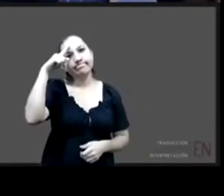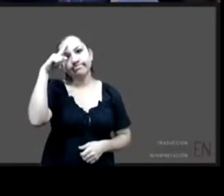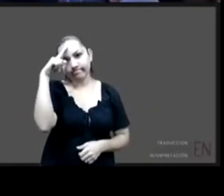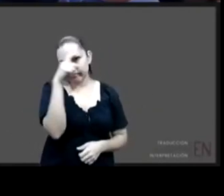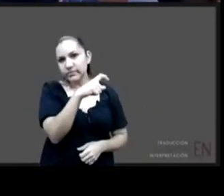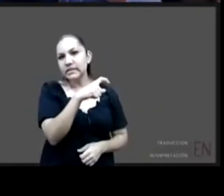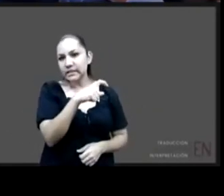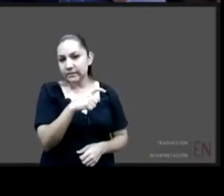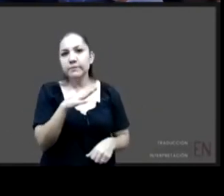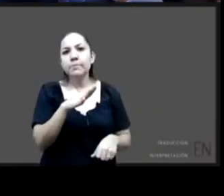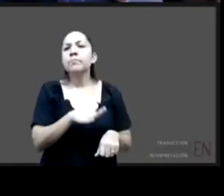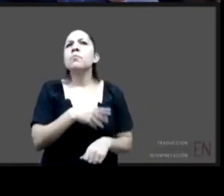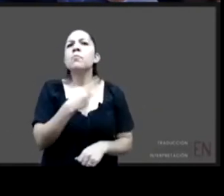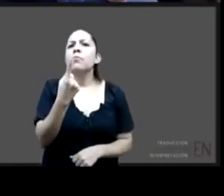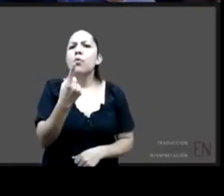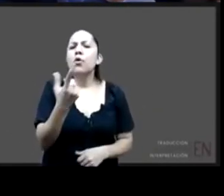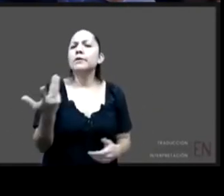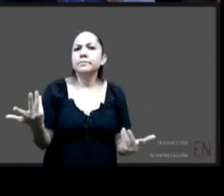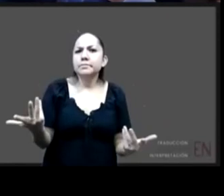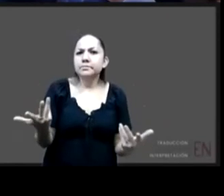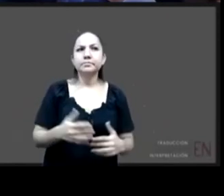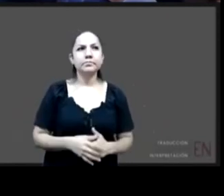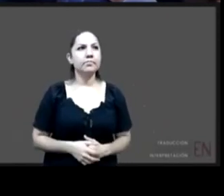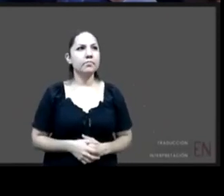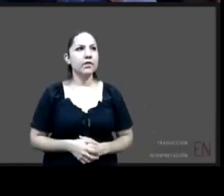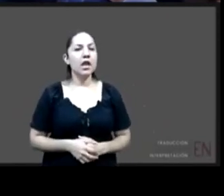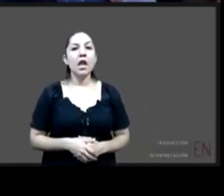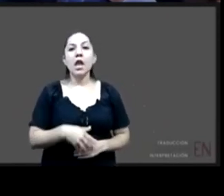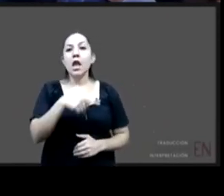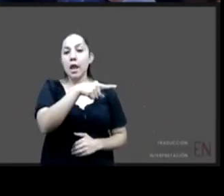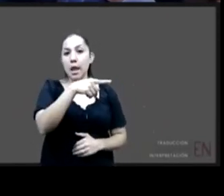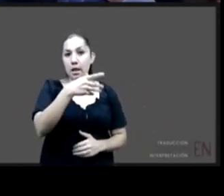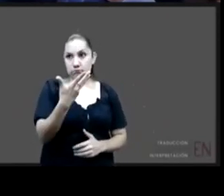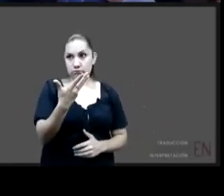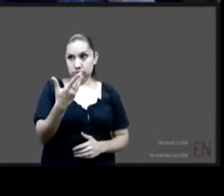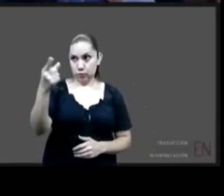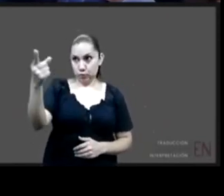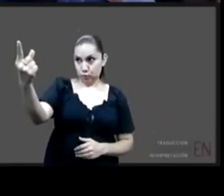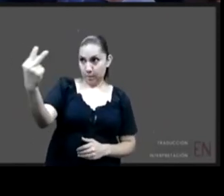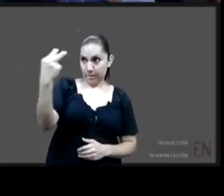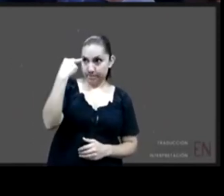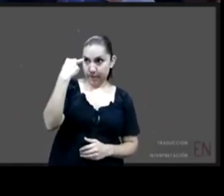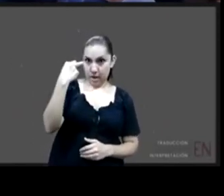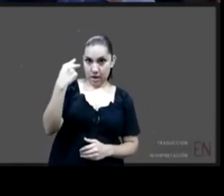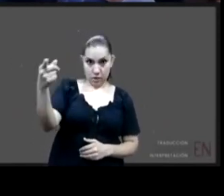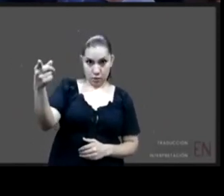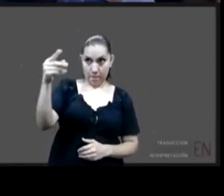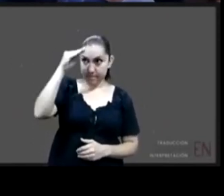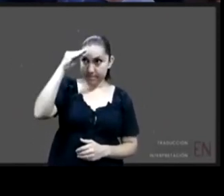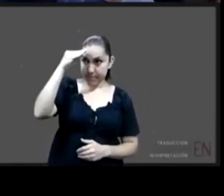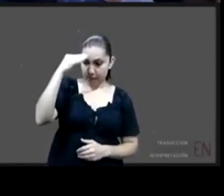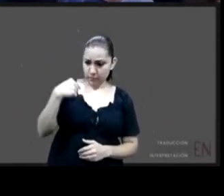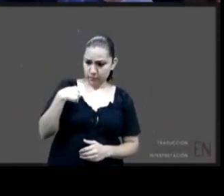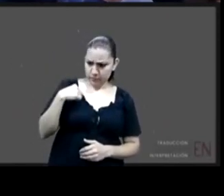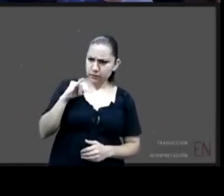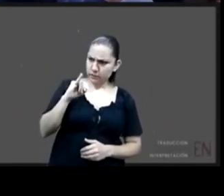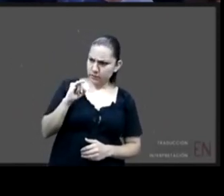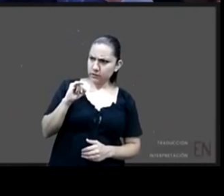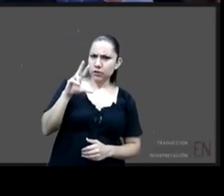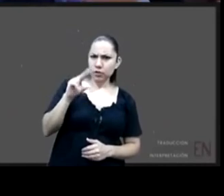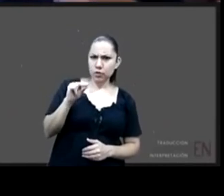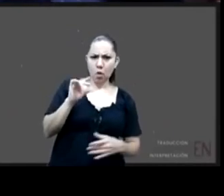quienes nos van a decir que somos idóneos y desde qué lugar hablan o interpelan porque el puro